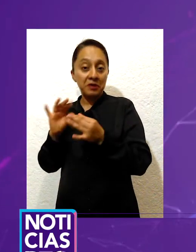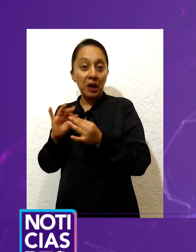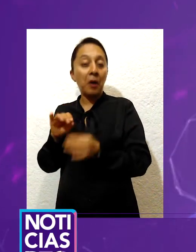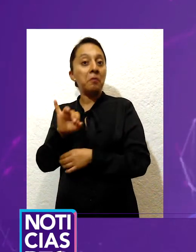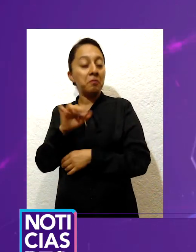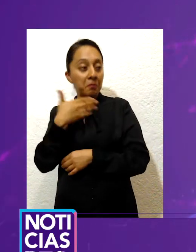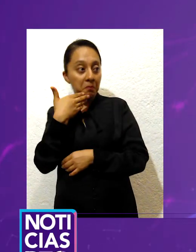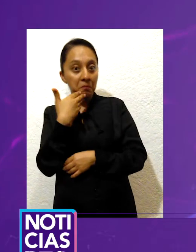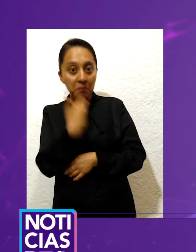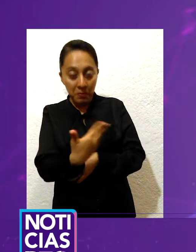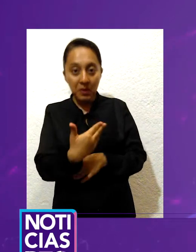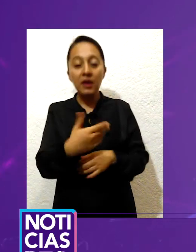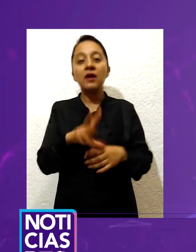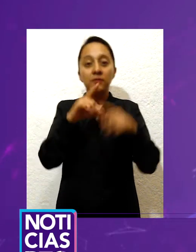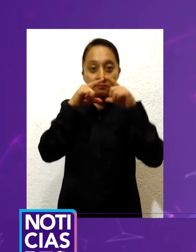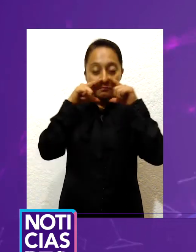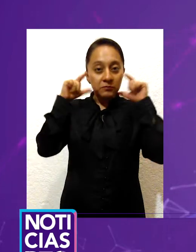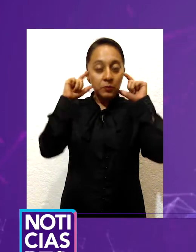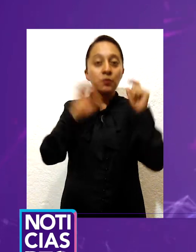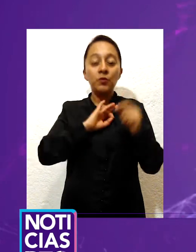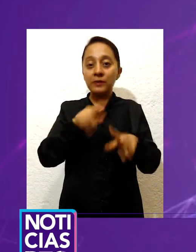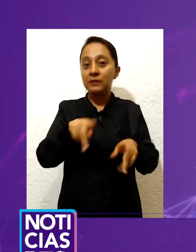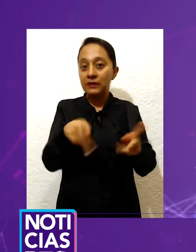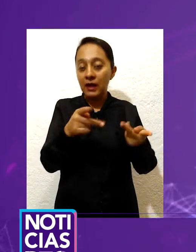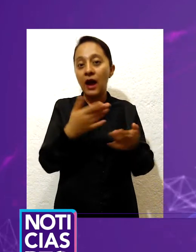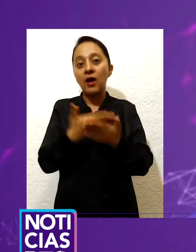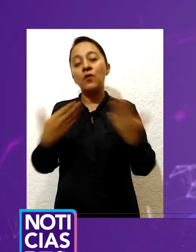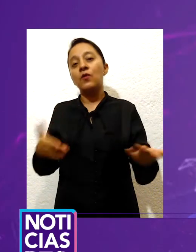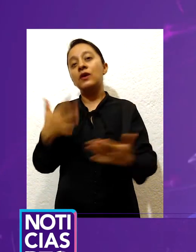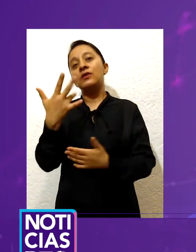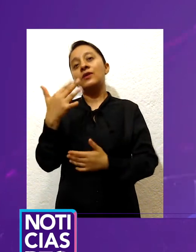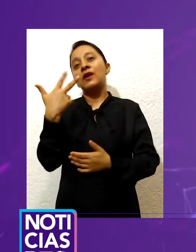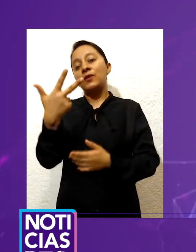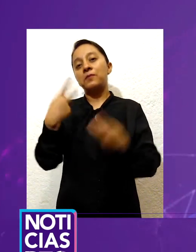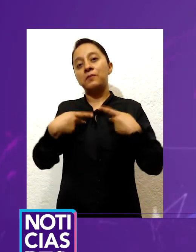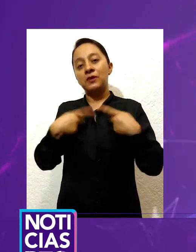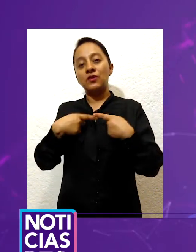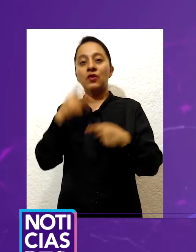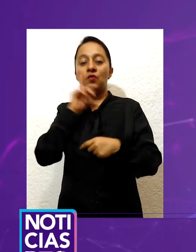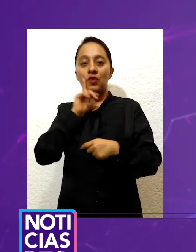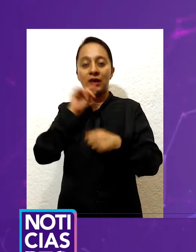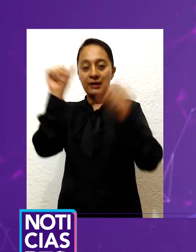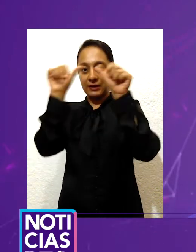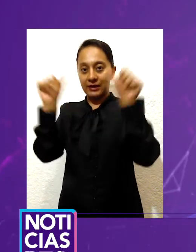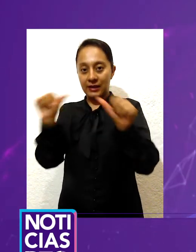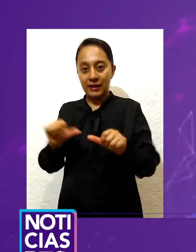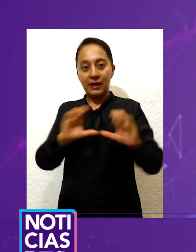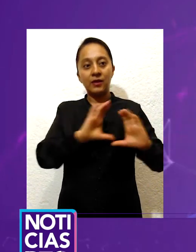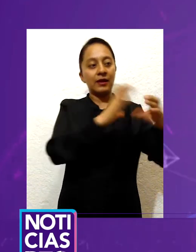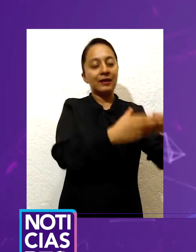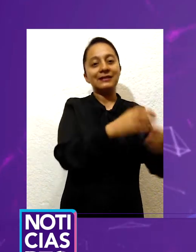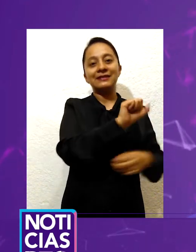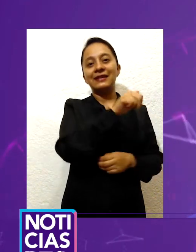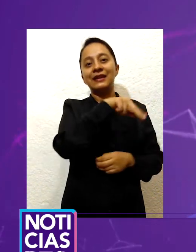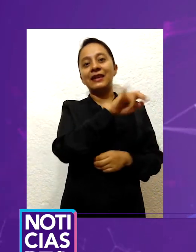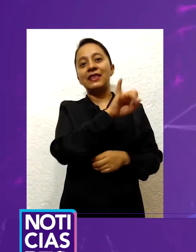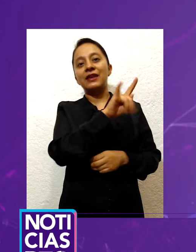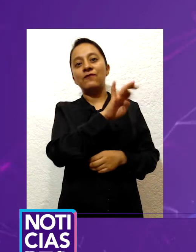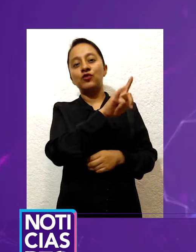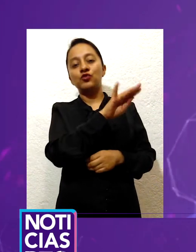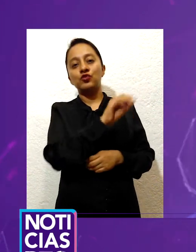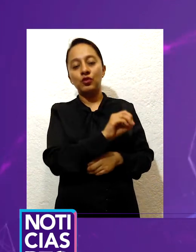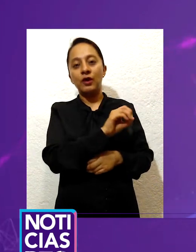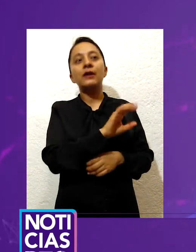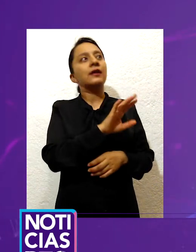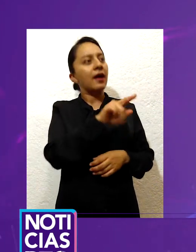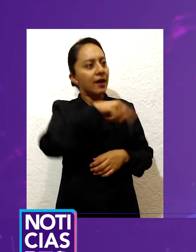comenta que ha sido bien recibido el cubrebocas, de tal manera que hoy 58 artesanas, principalmente de la comunidad de San Indefonso, se dedican